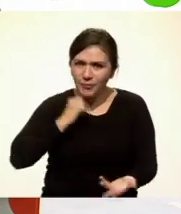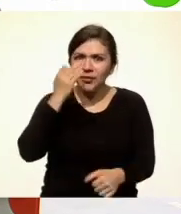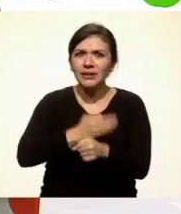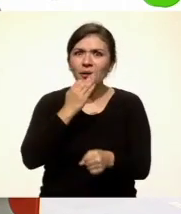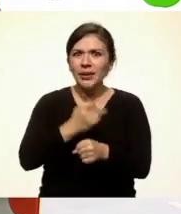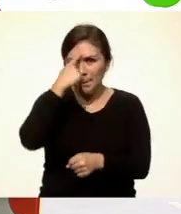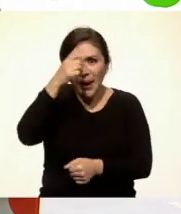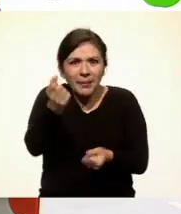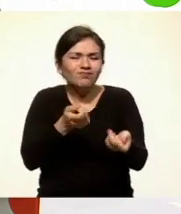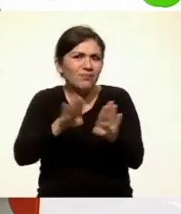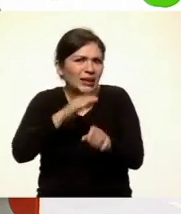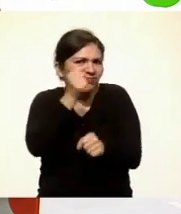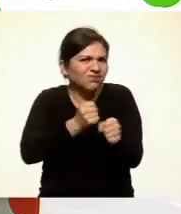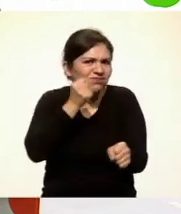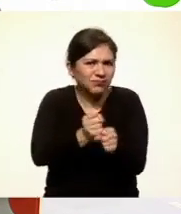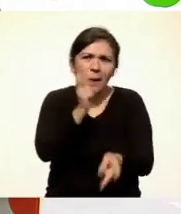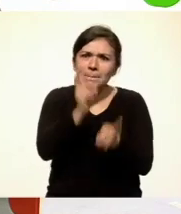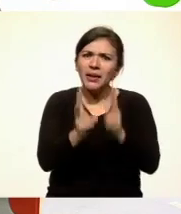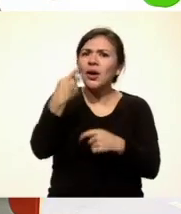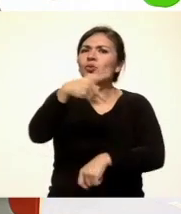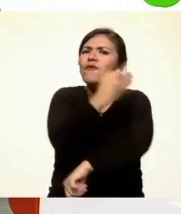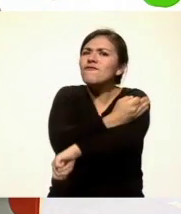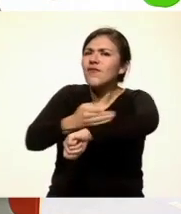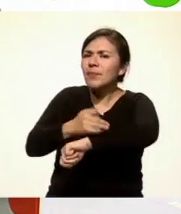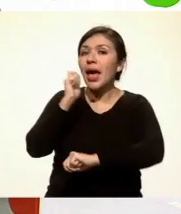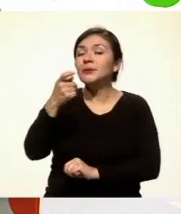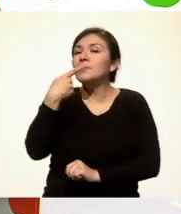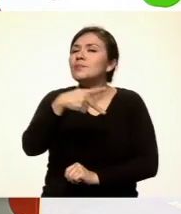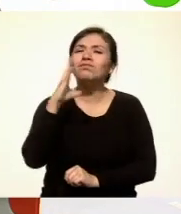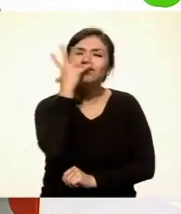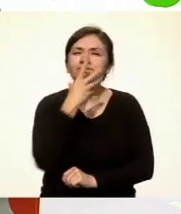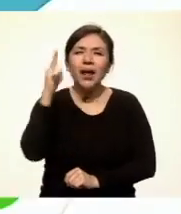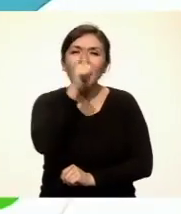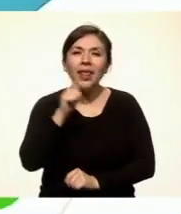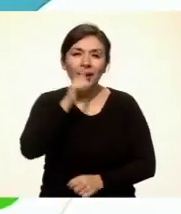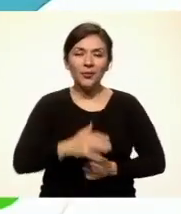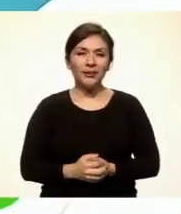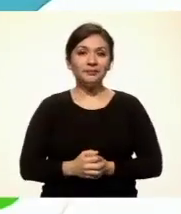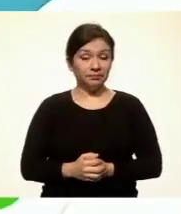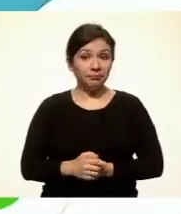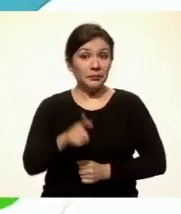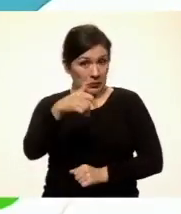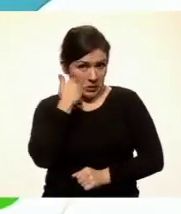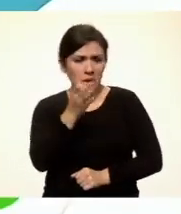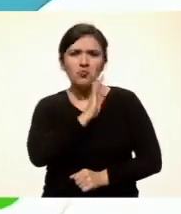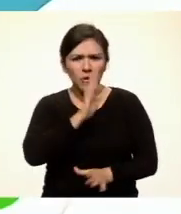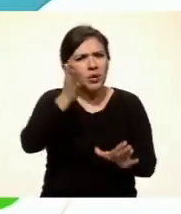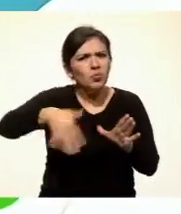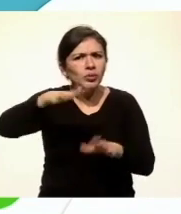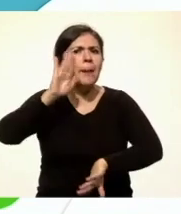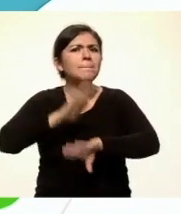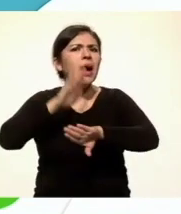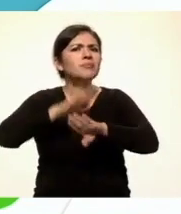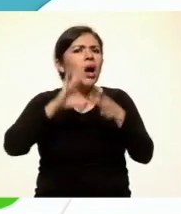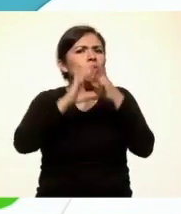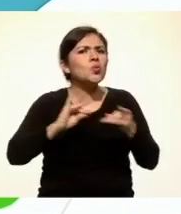este momento para practicarla y platica con tu familia en tu hermosa lengua. Si quieres, puedes buscar otros cuentos